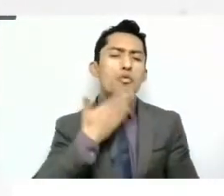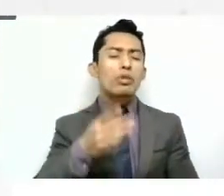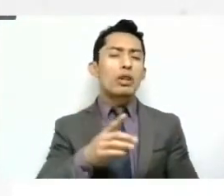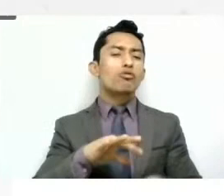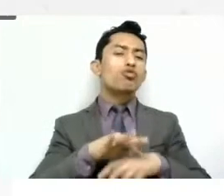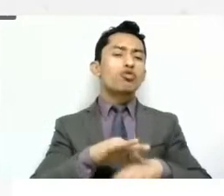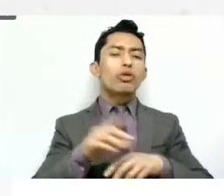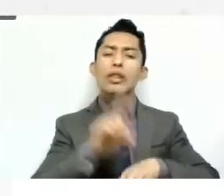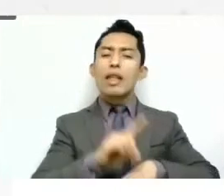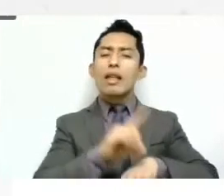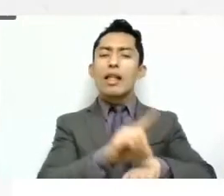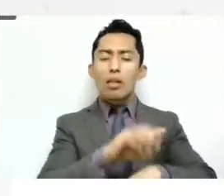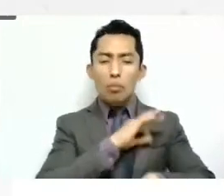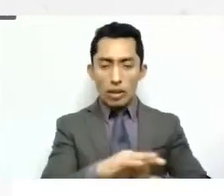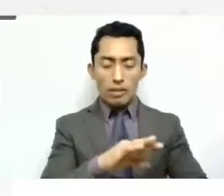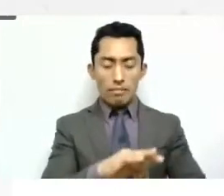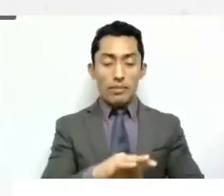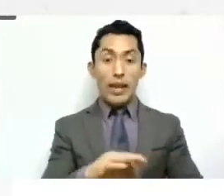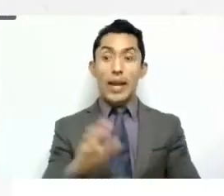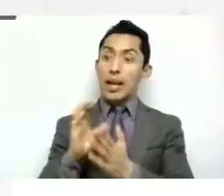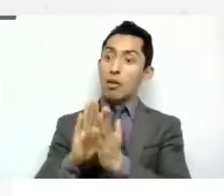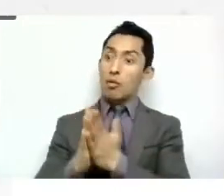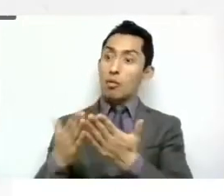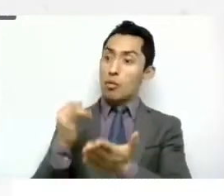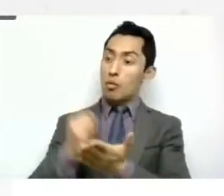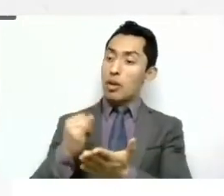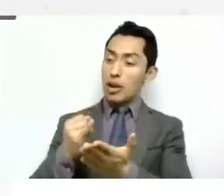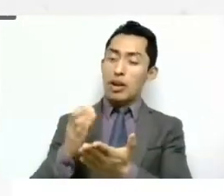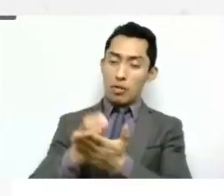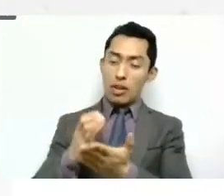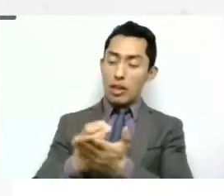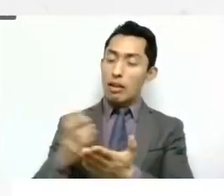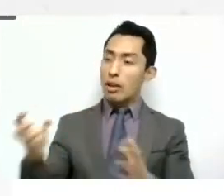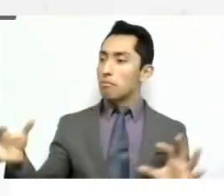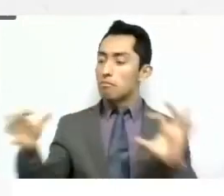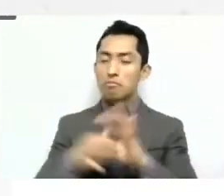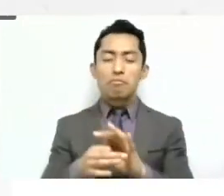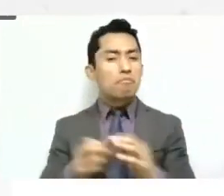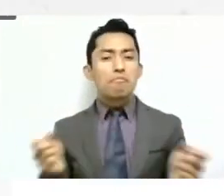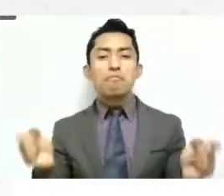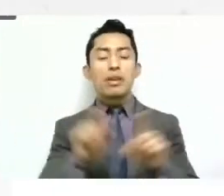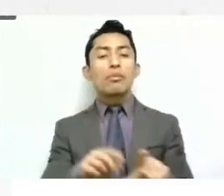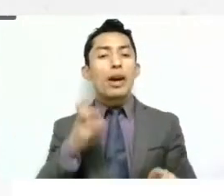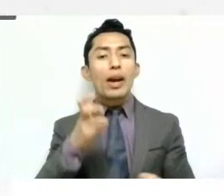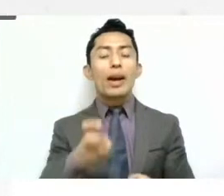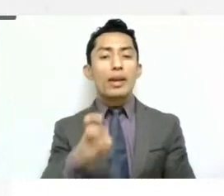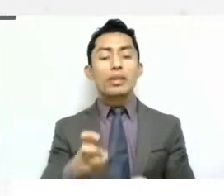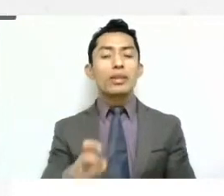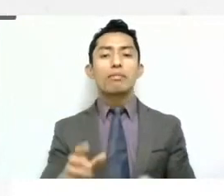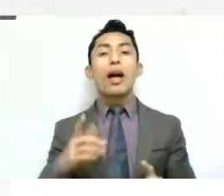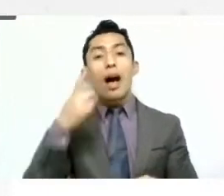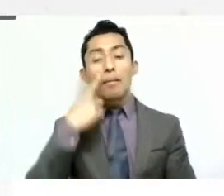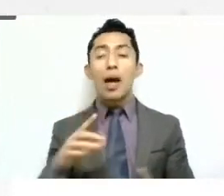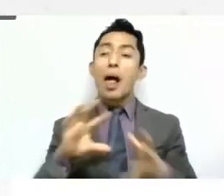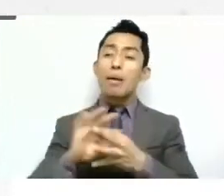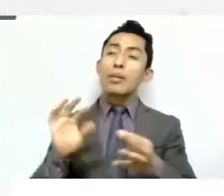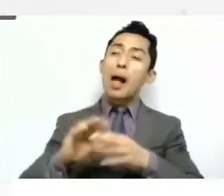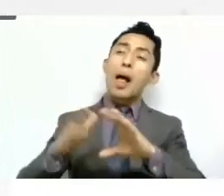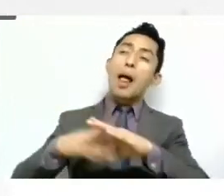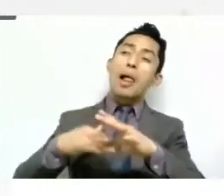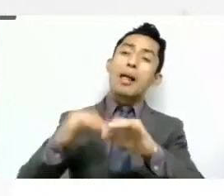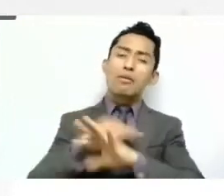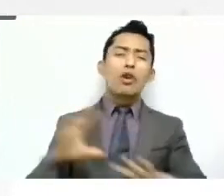Y estos cuadernos van enfocado a eso, que de una manera práctica cualquiera de nosotros no es